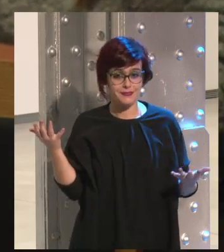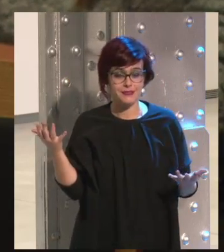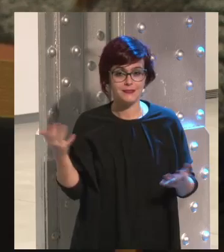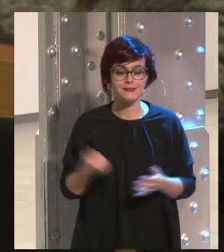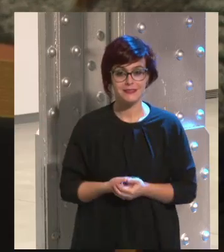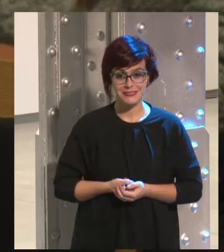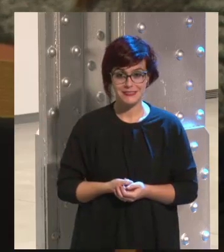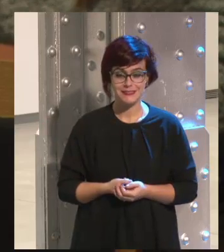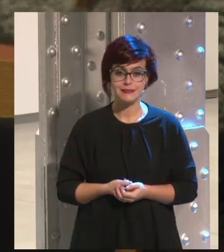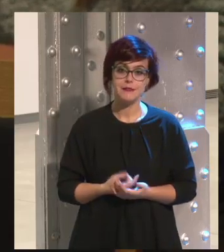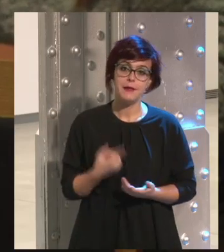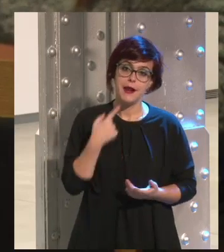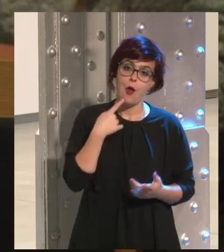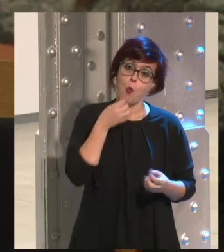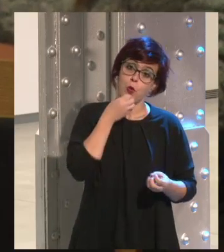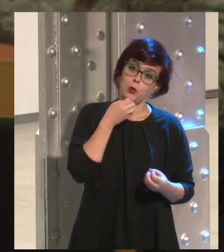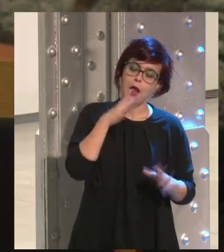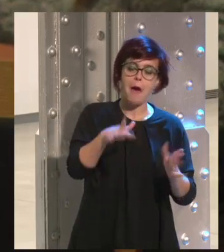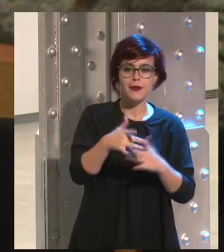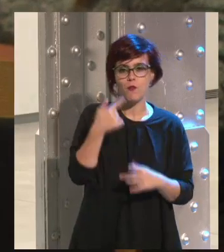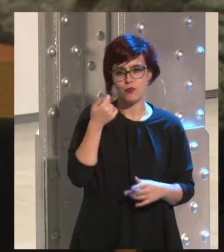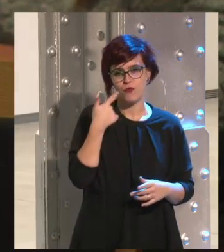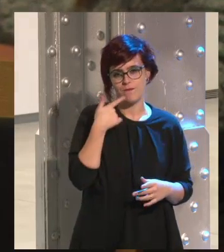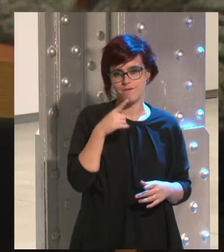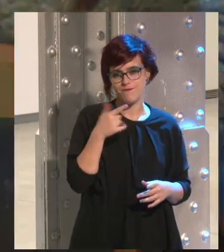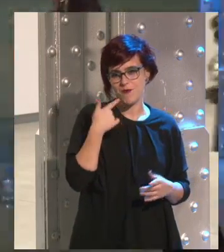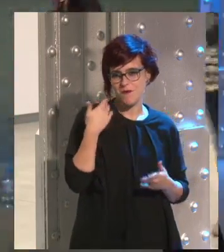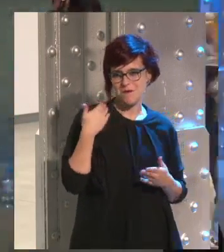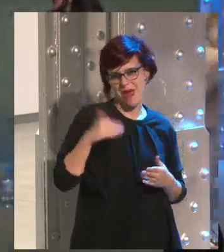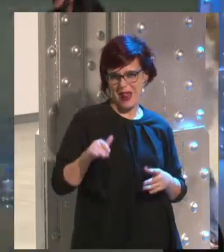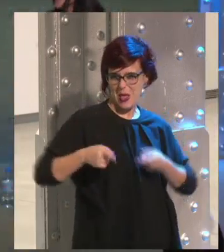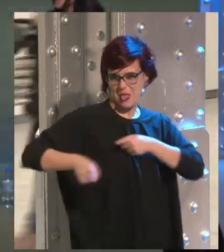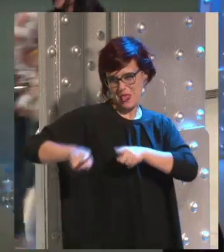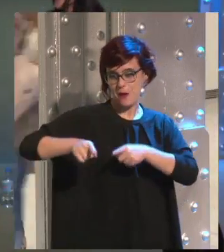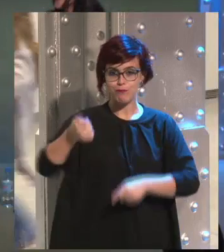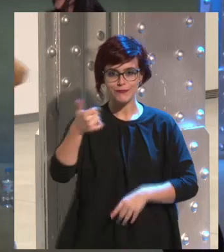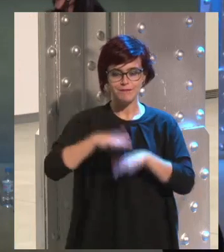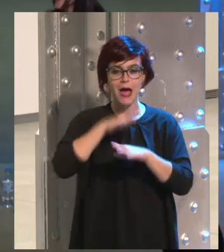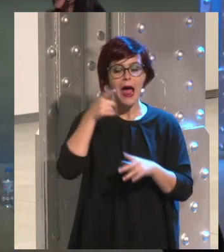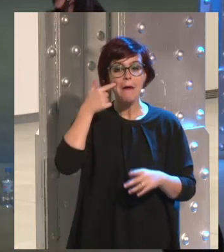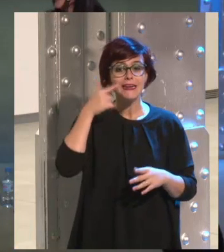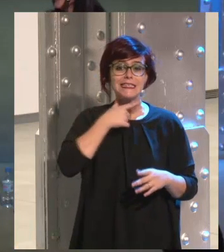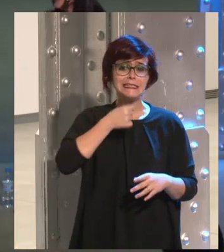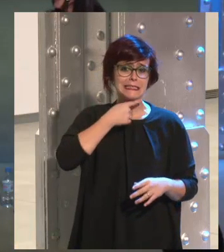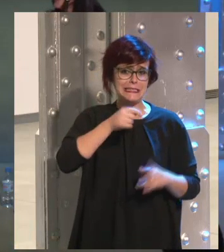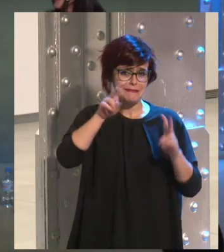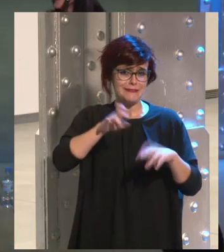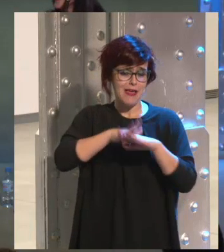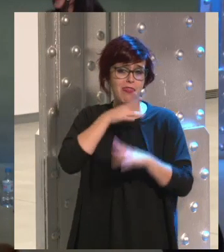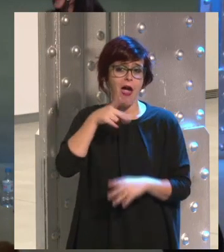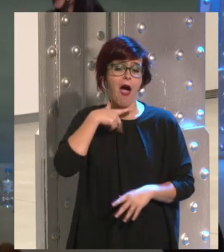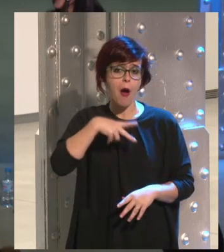Una mujer. Bueno, vamos a ver, yo me estoy poniendo como mala porque no hay nada mejor que, yo creo que chistes de abogados